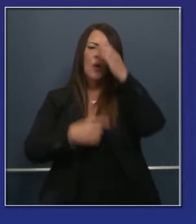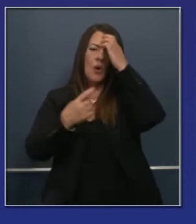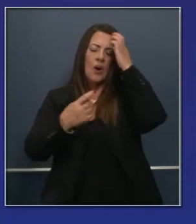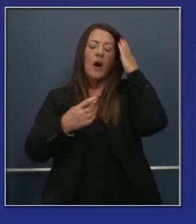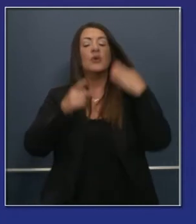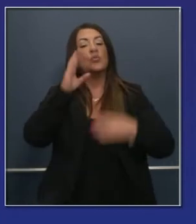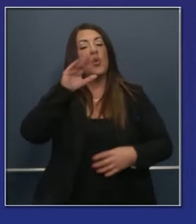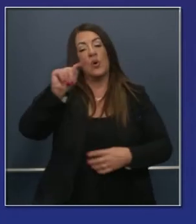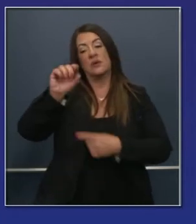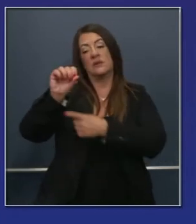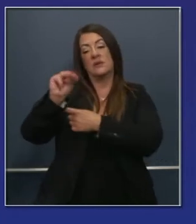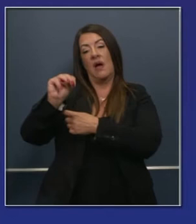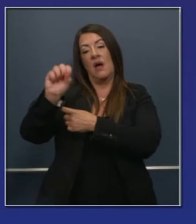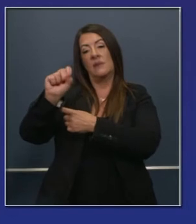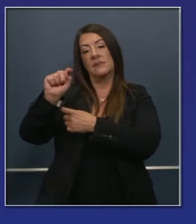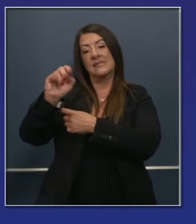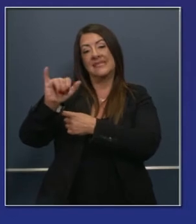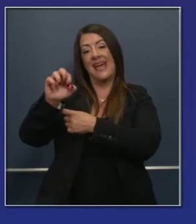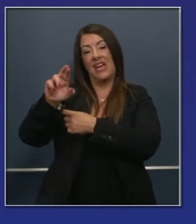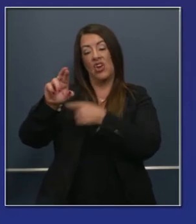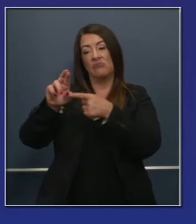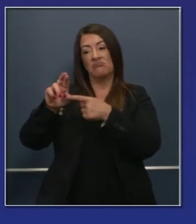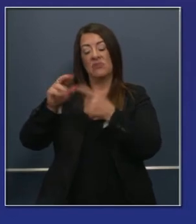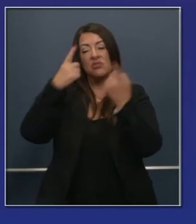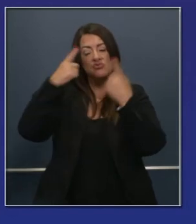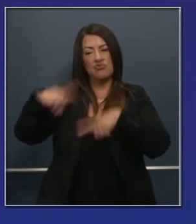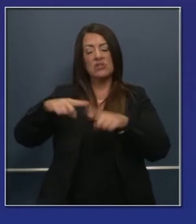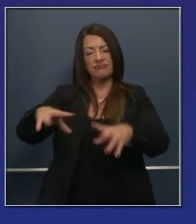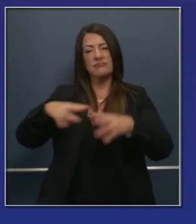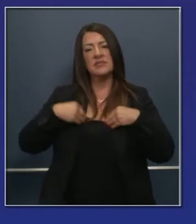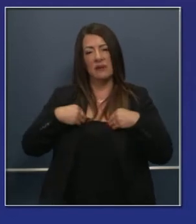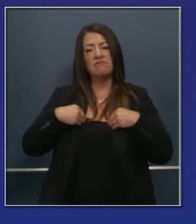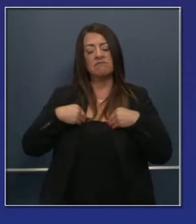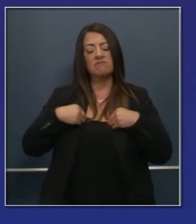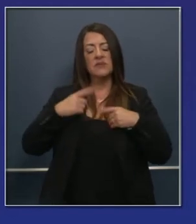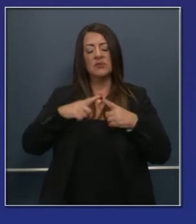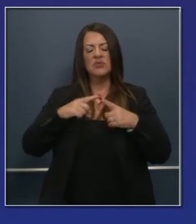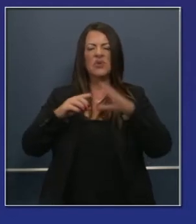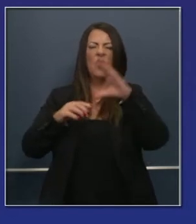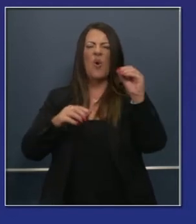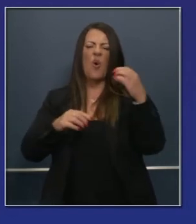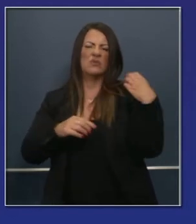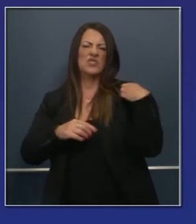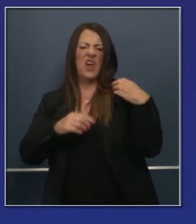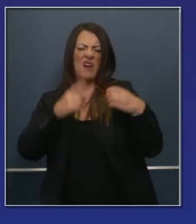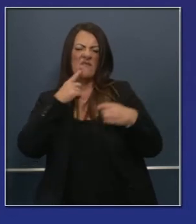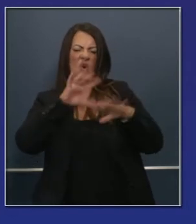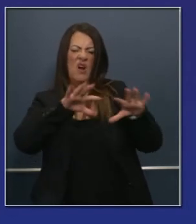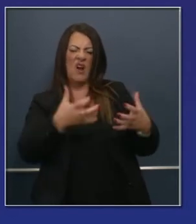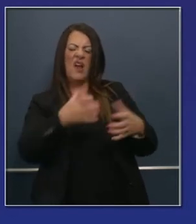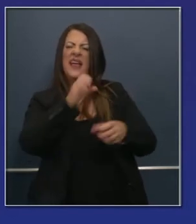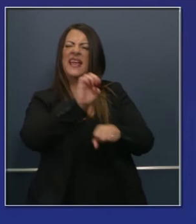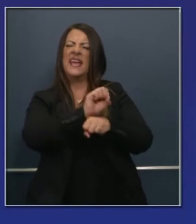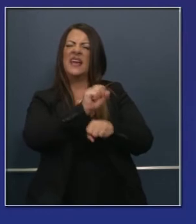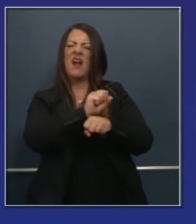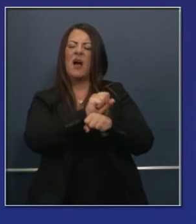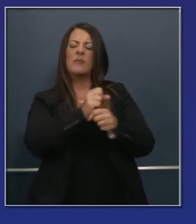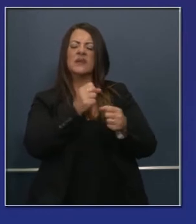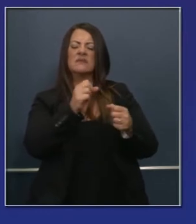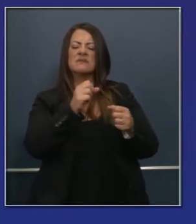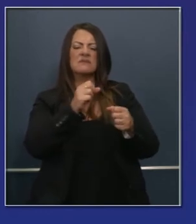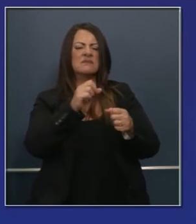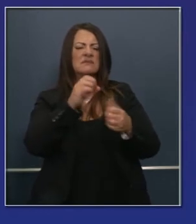razones por las cuales Tom Steyer acordó ser parte del equipo de trabajo